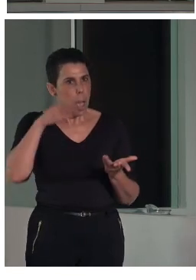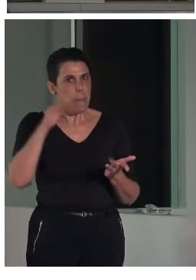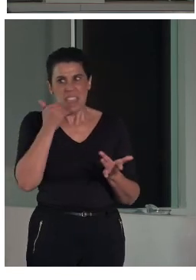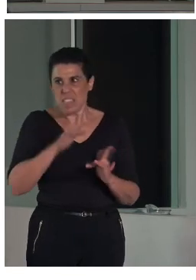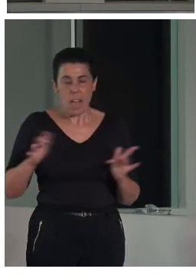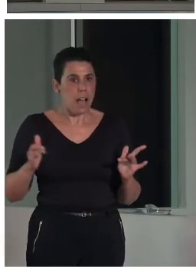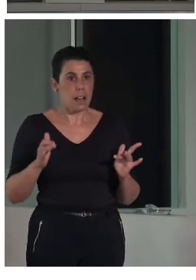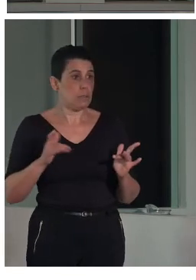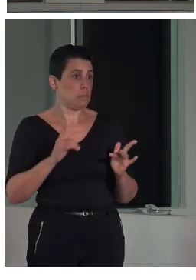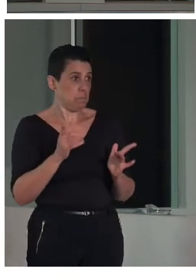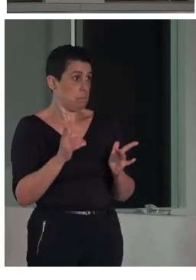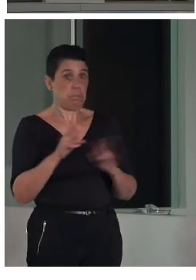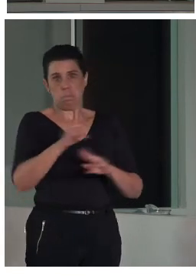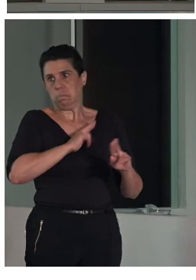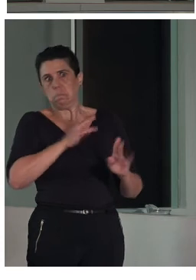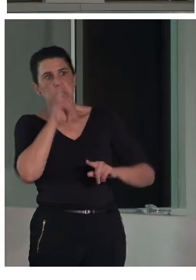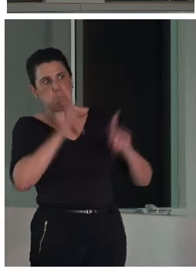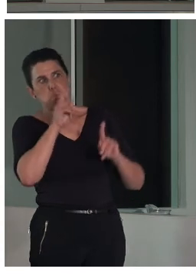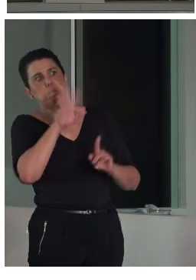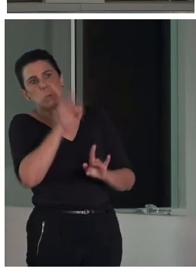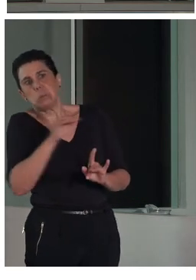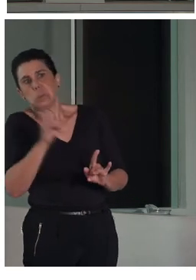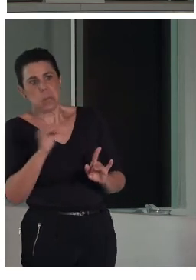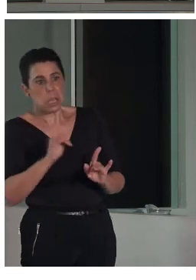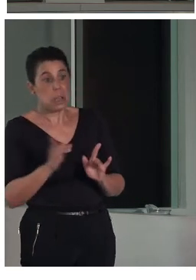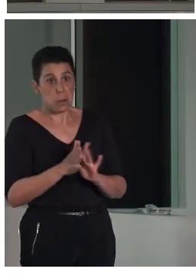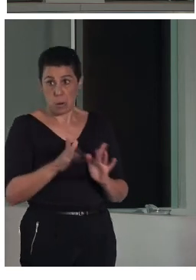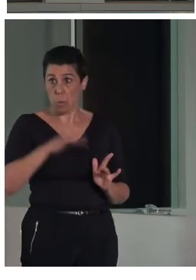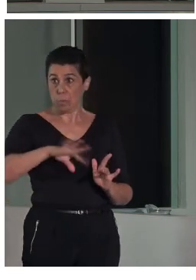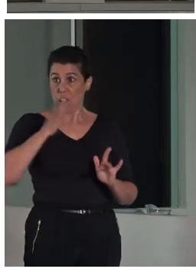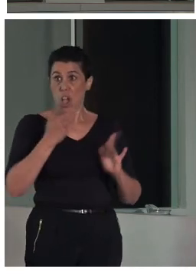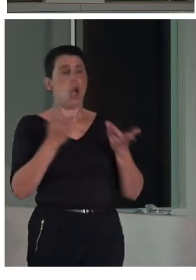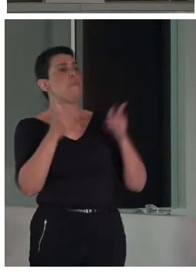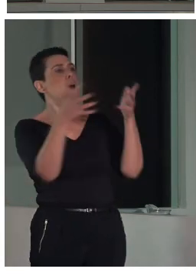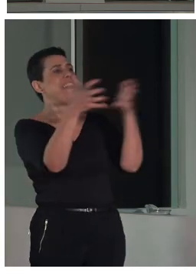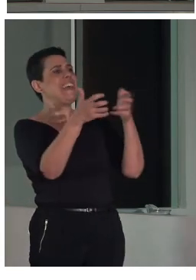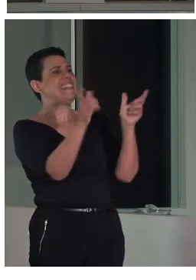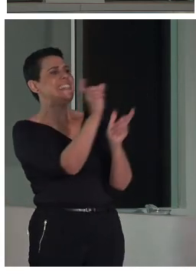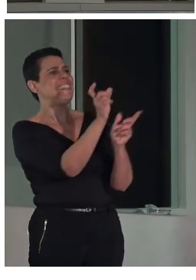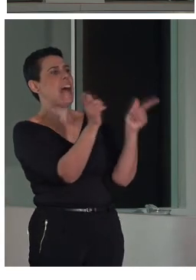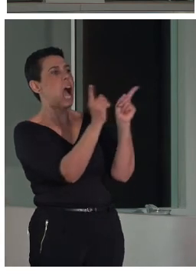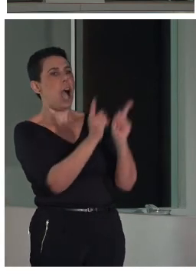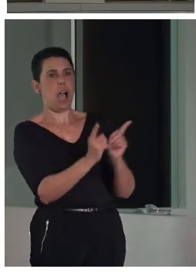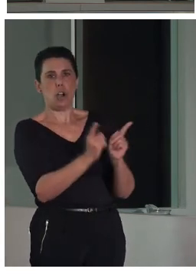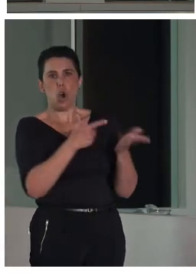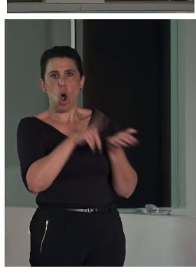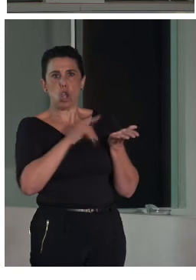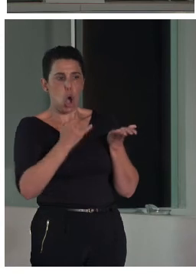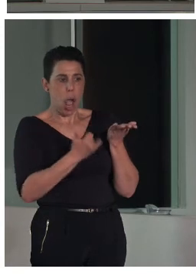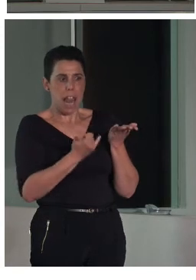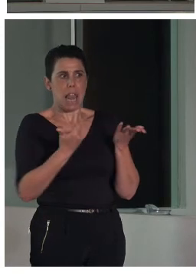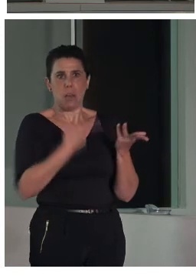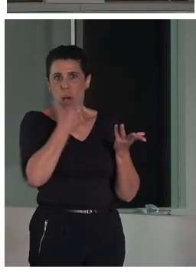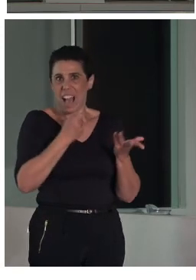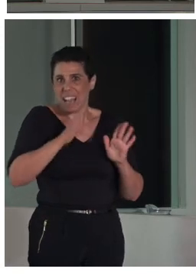Porque, claro, posiblemente estáis viendo los textos muy cortos, cortados, el lenguaje, que se